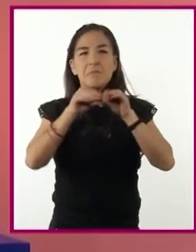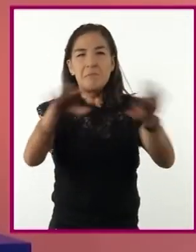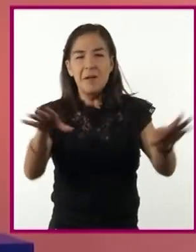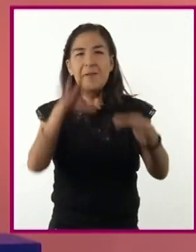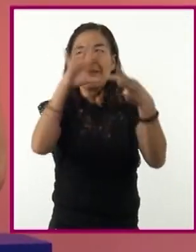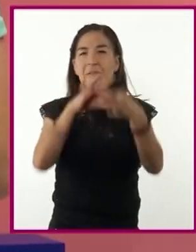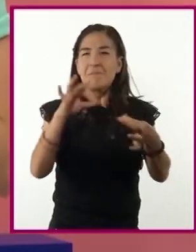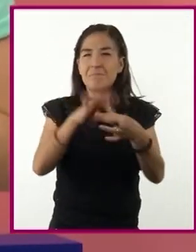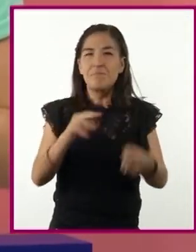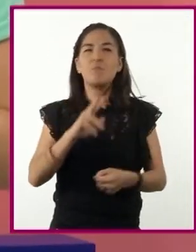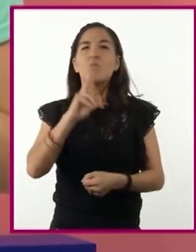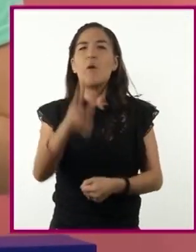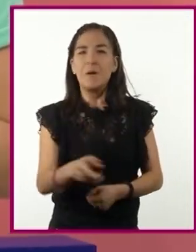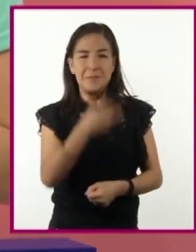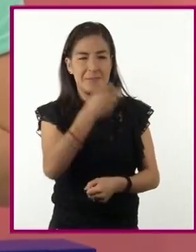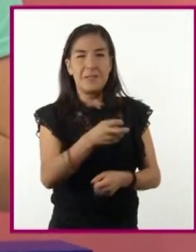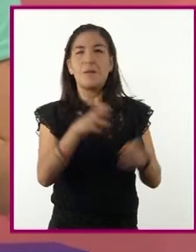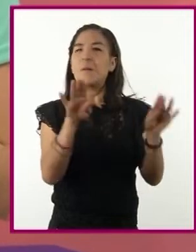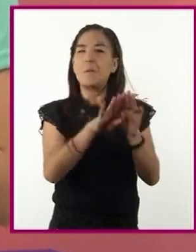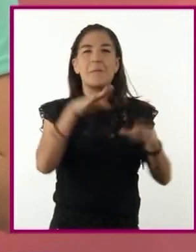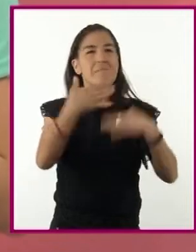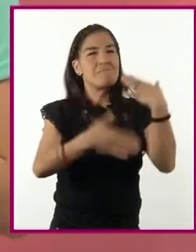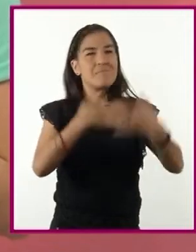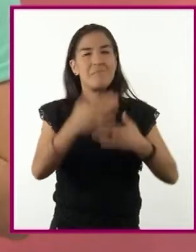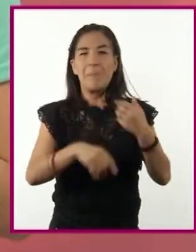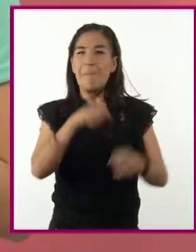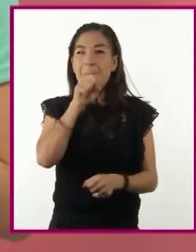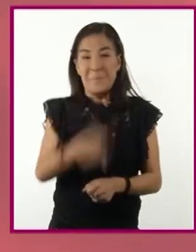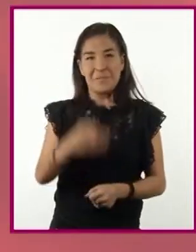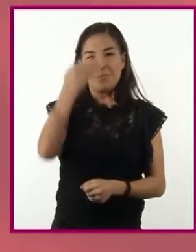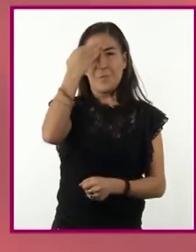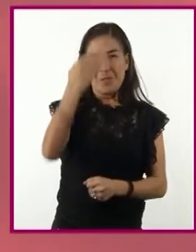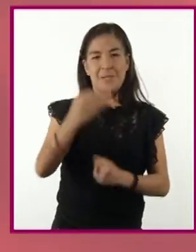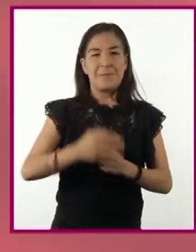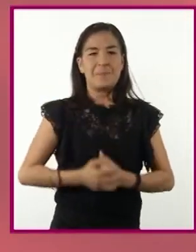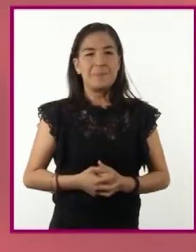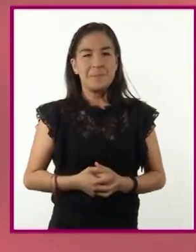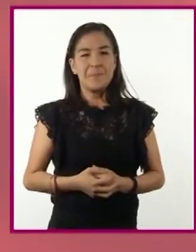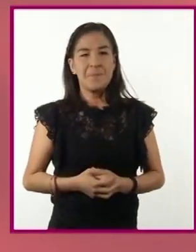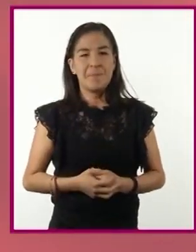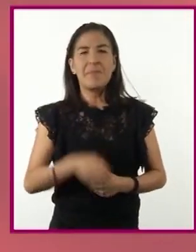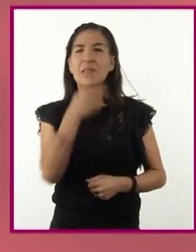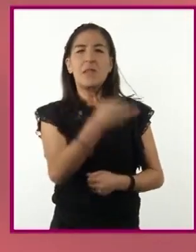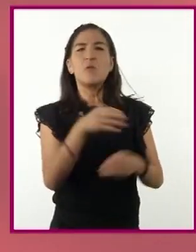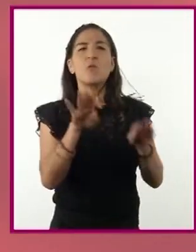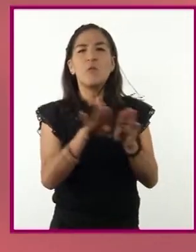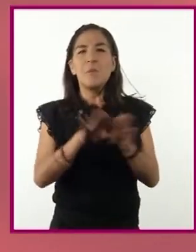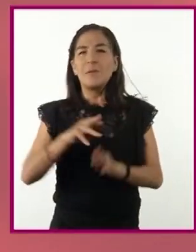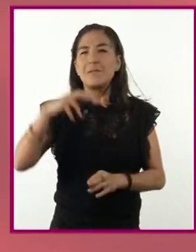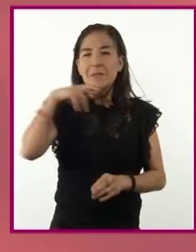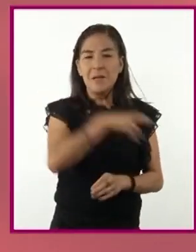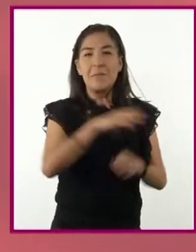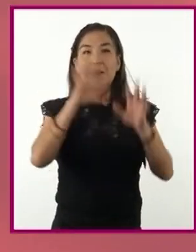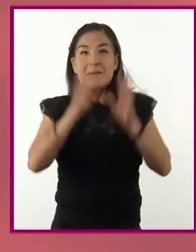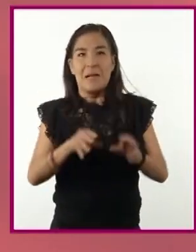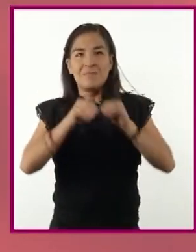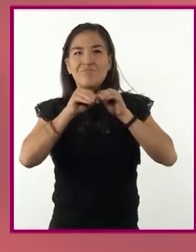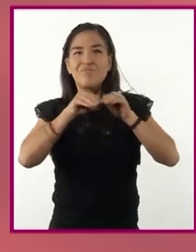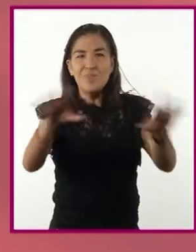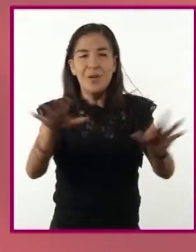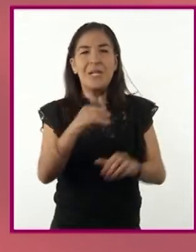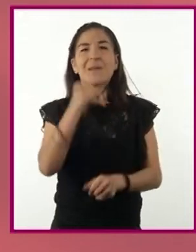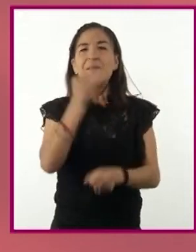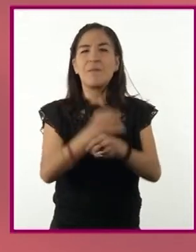narrados de manera simultánea o en tiempo real. Esta inmediatez a la hora de transmitir la información